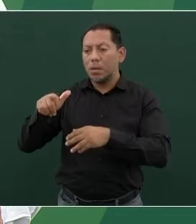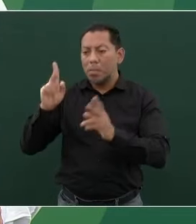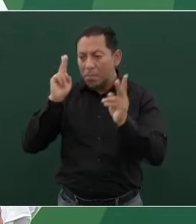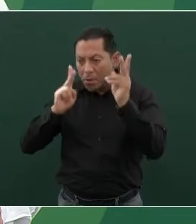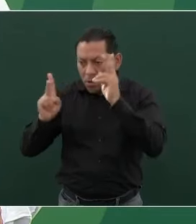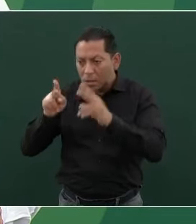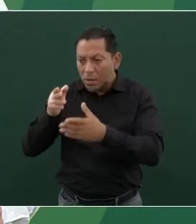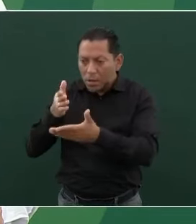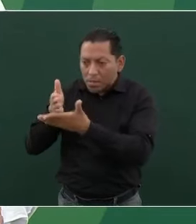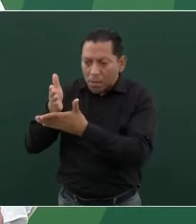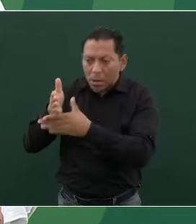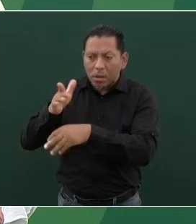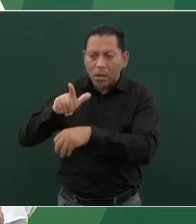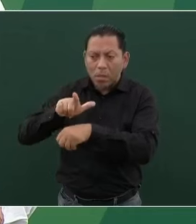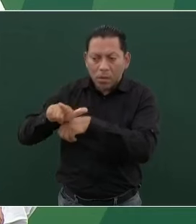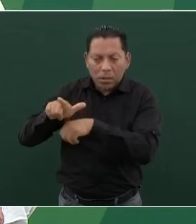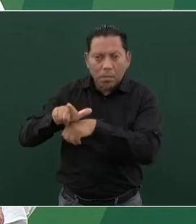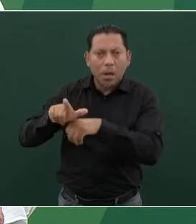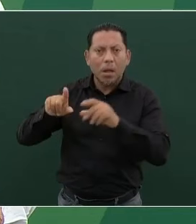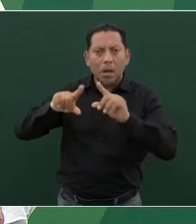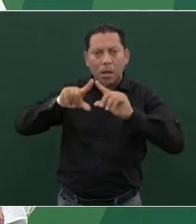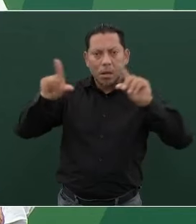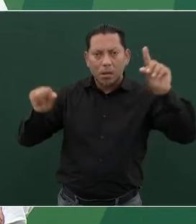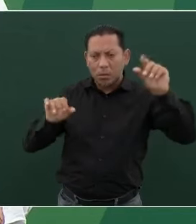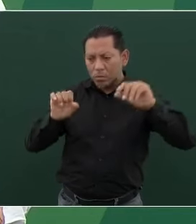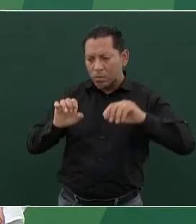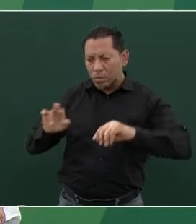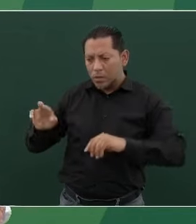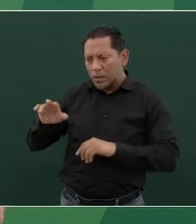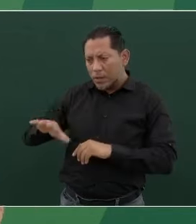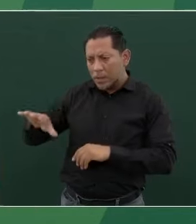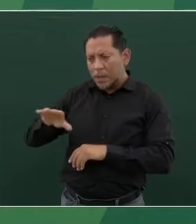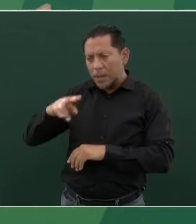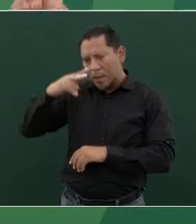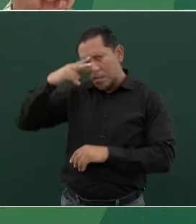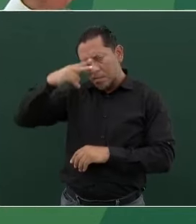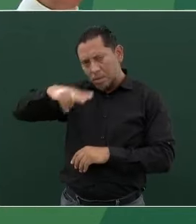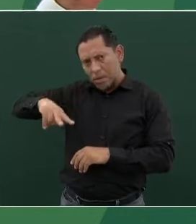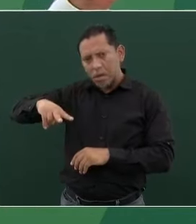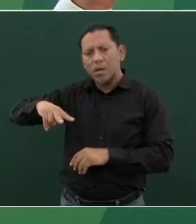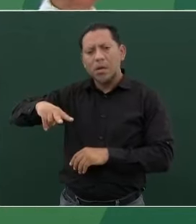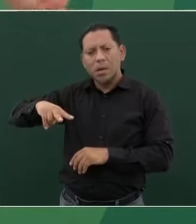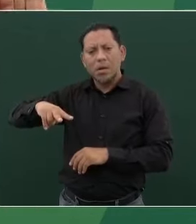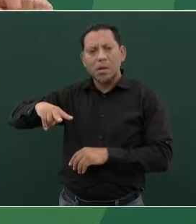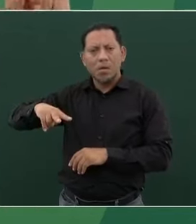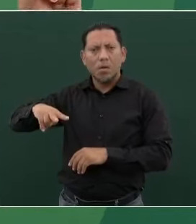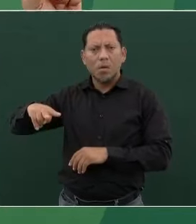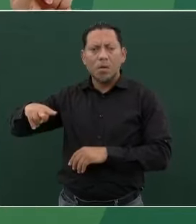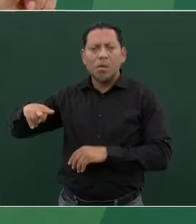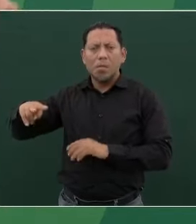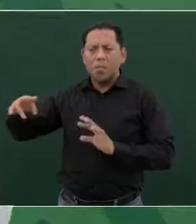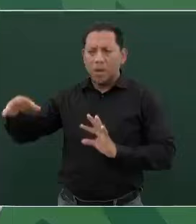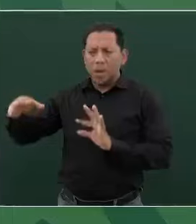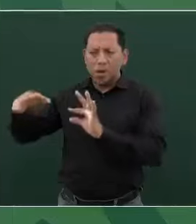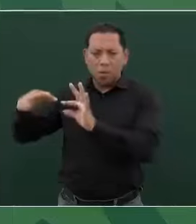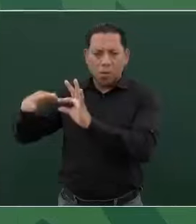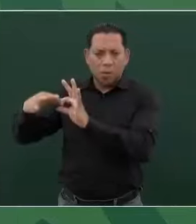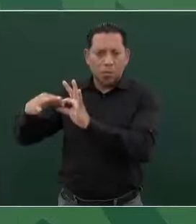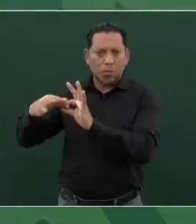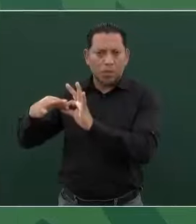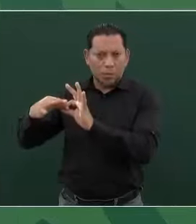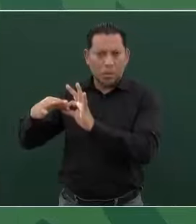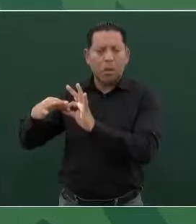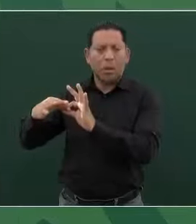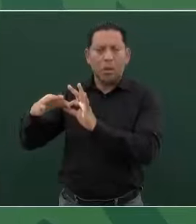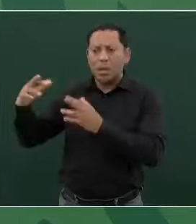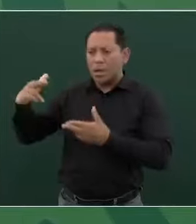el sureste de México, uniendo la